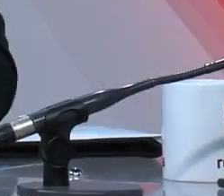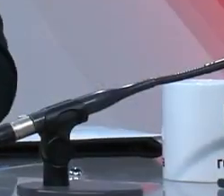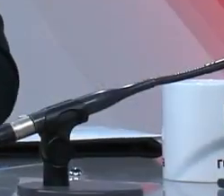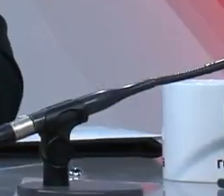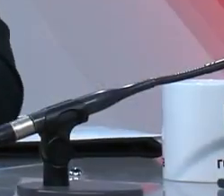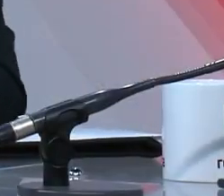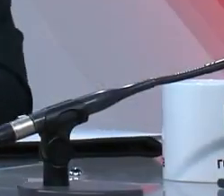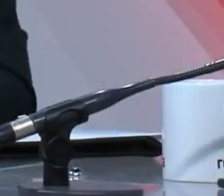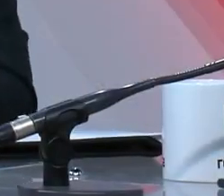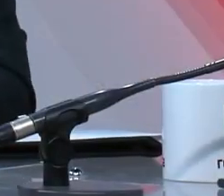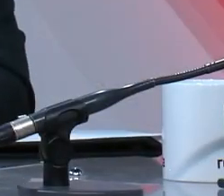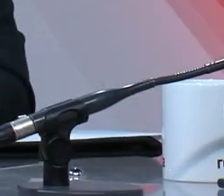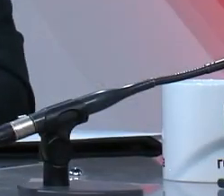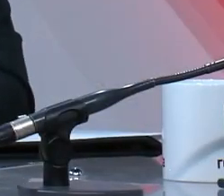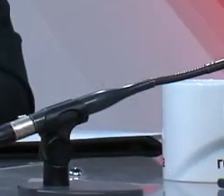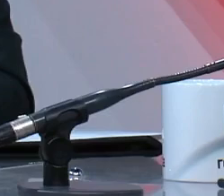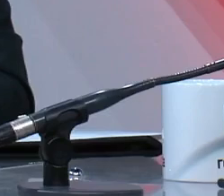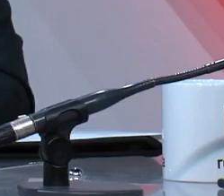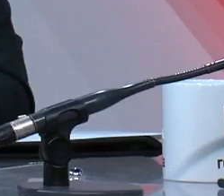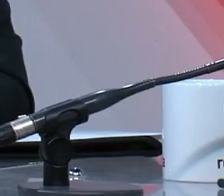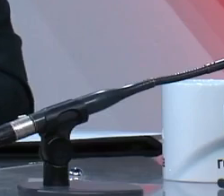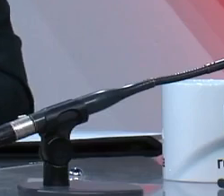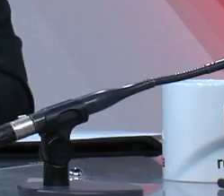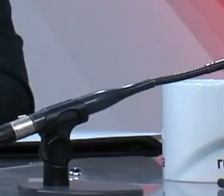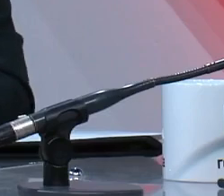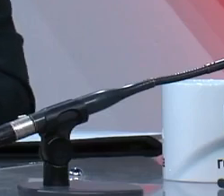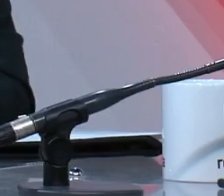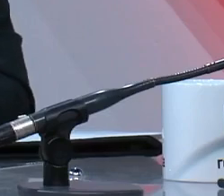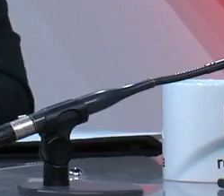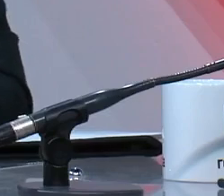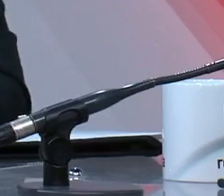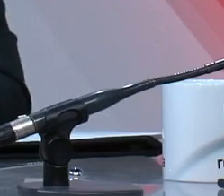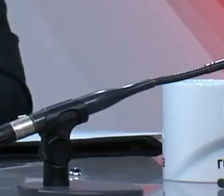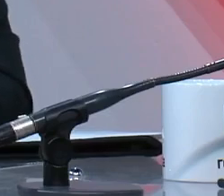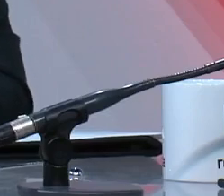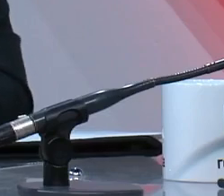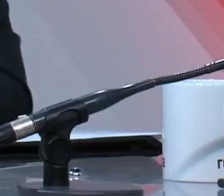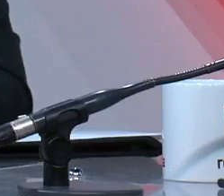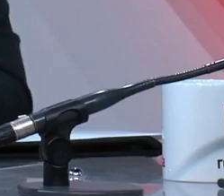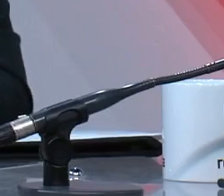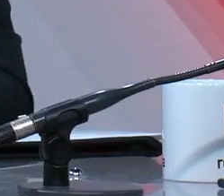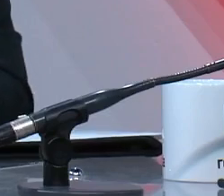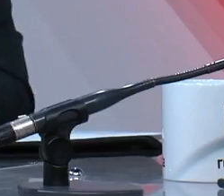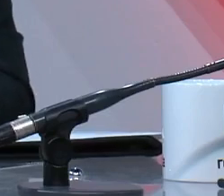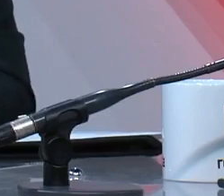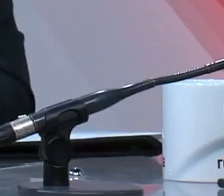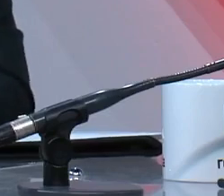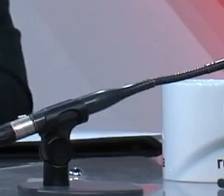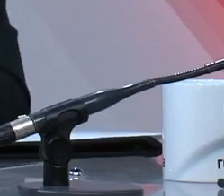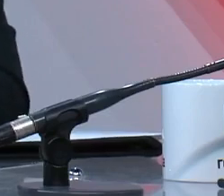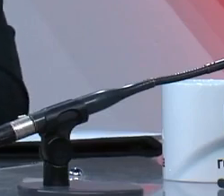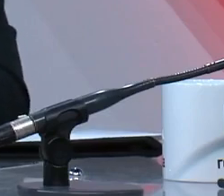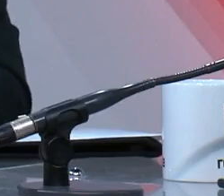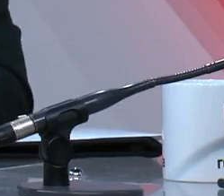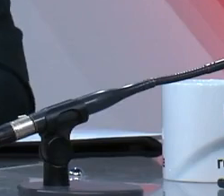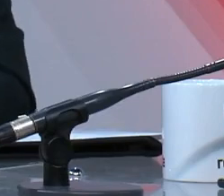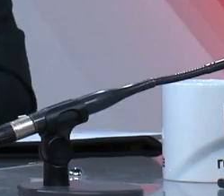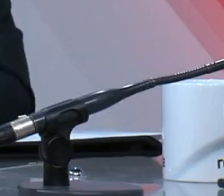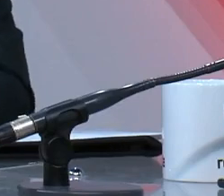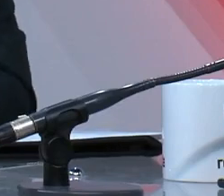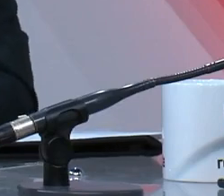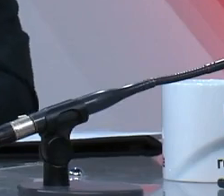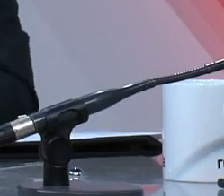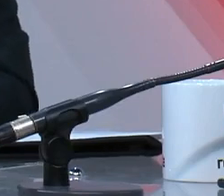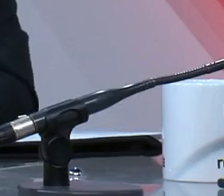bueno de esa fuerza de ignacio aramonte de ese liderazgo y también de ese actuar enérgico como